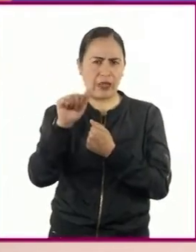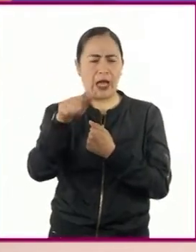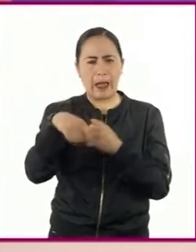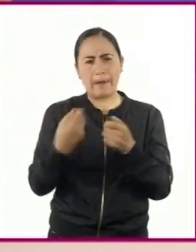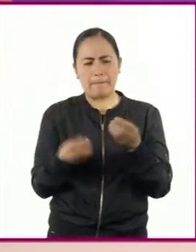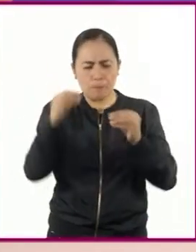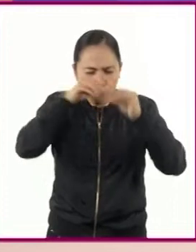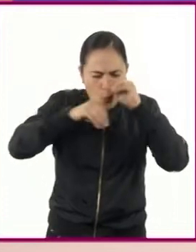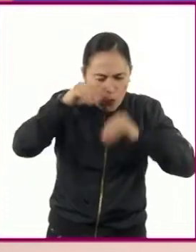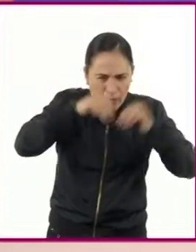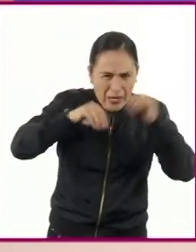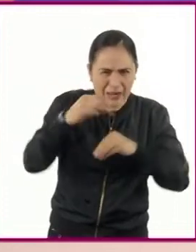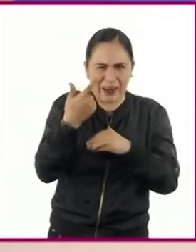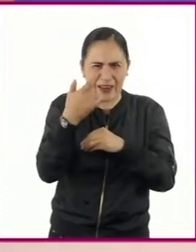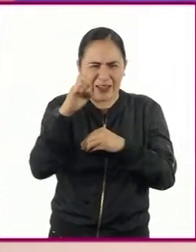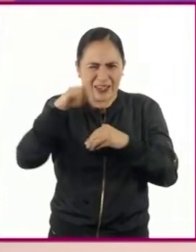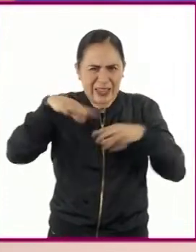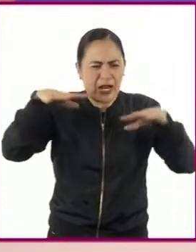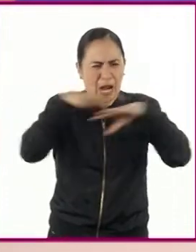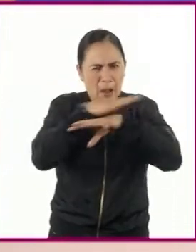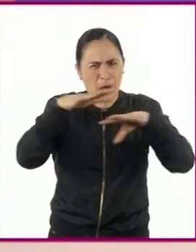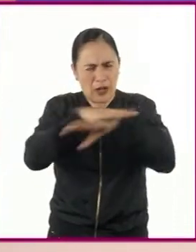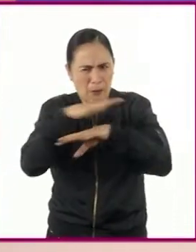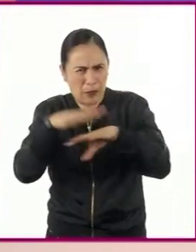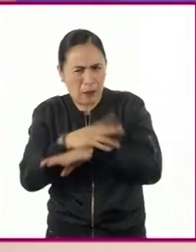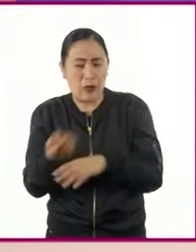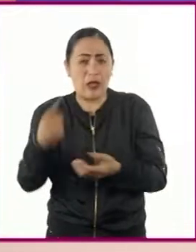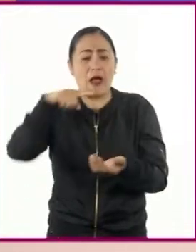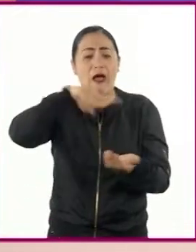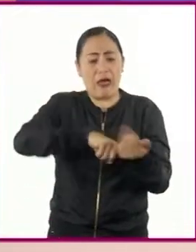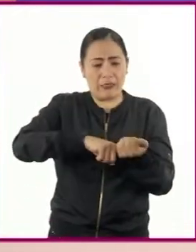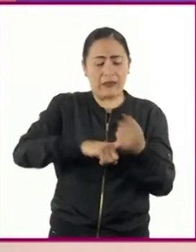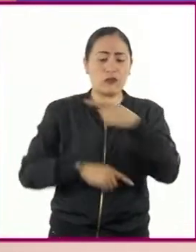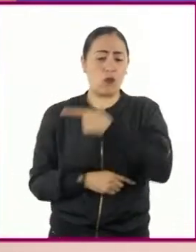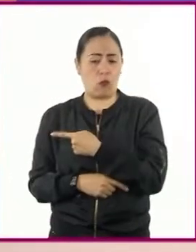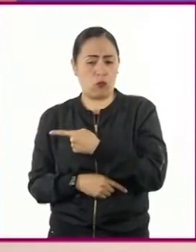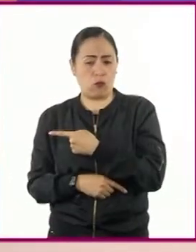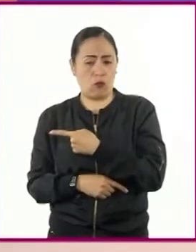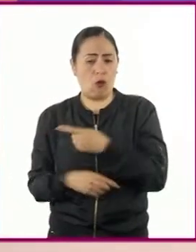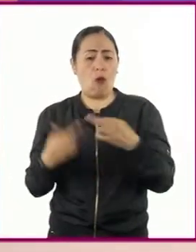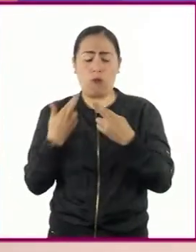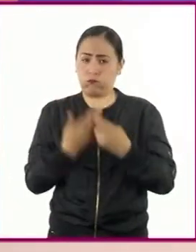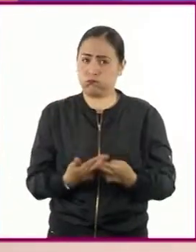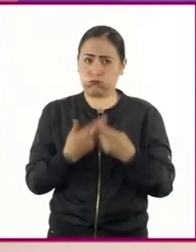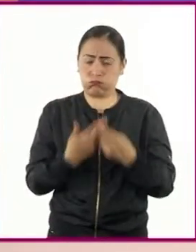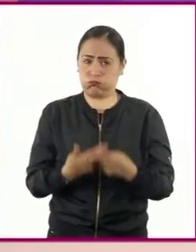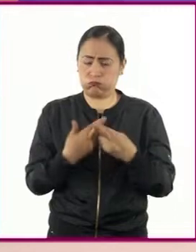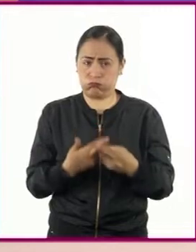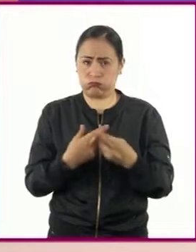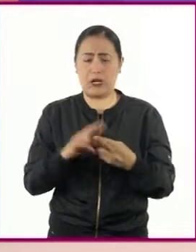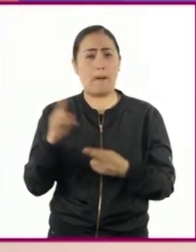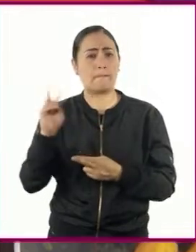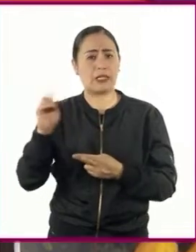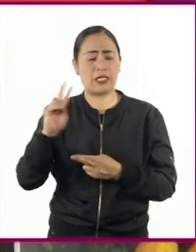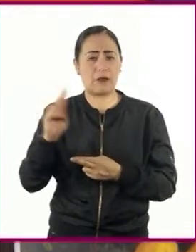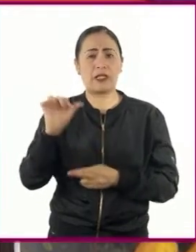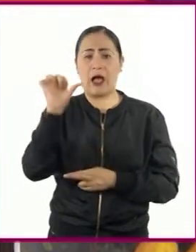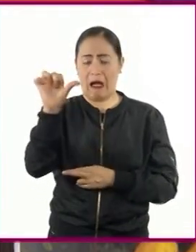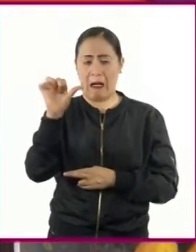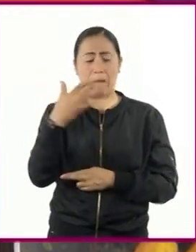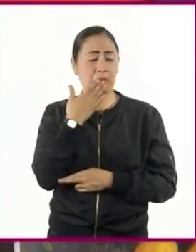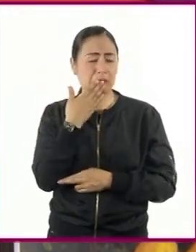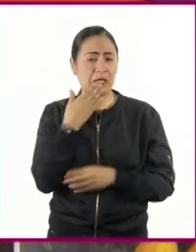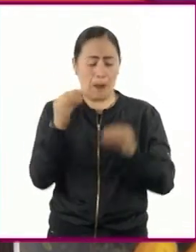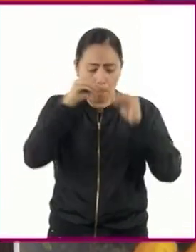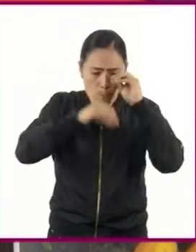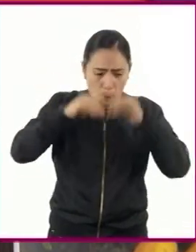genéticamente modificado con alto contenido en betacaroteno, precursor de la vitamina A. Esto